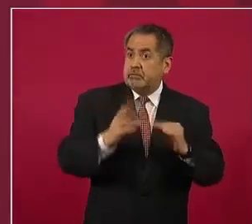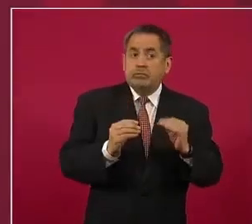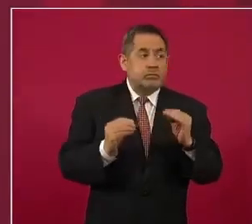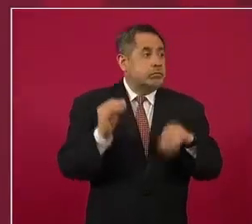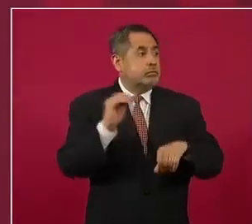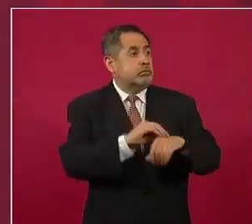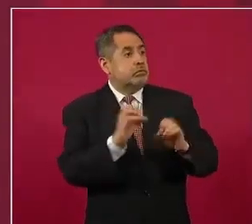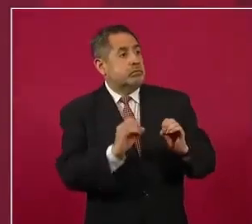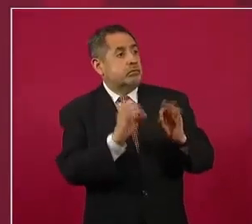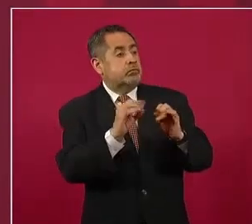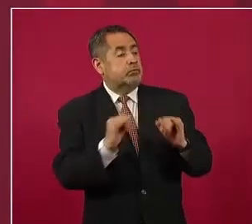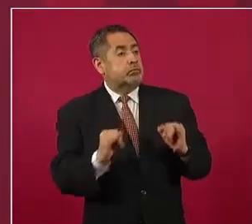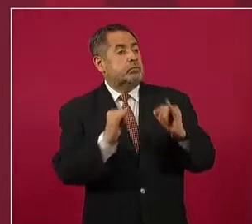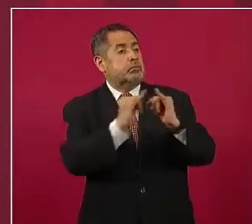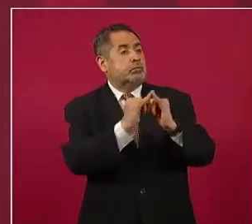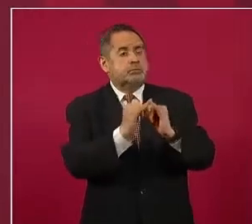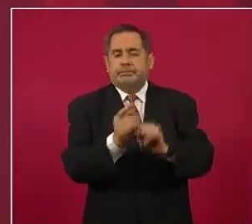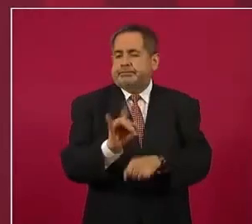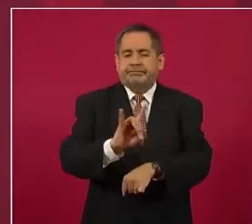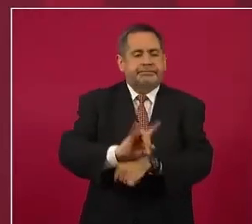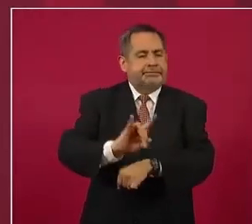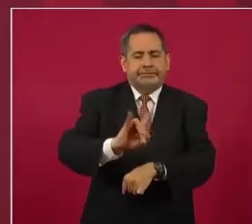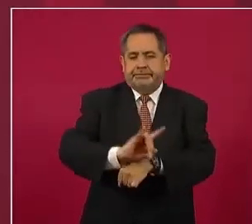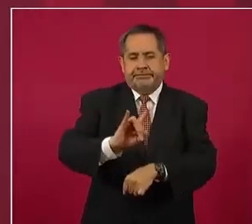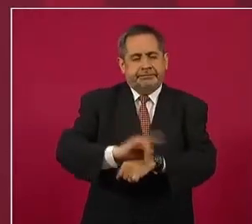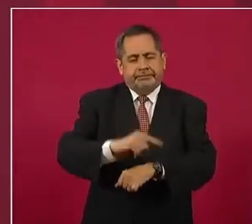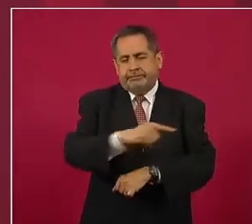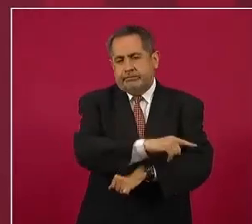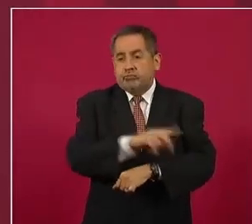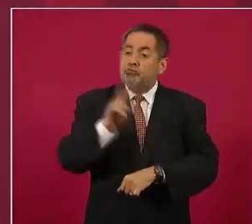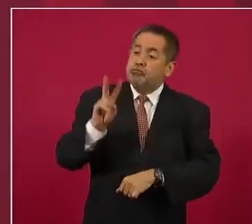para simular la transparencia,